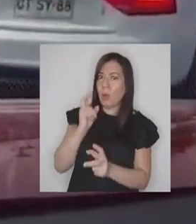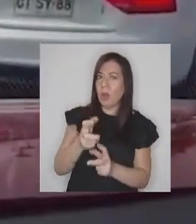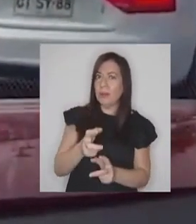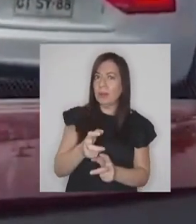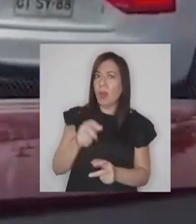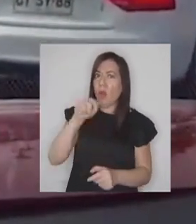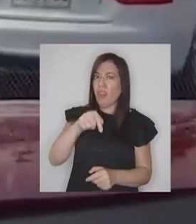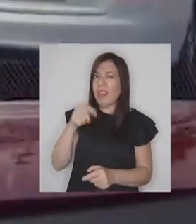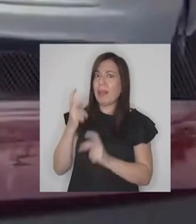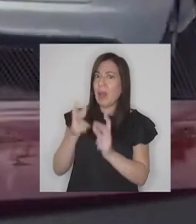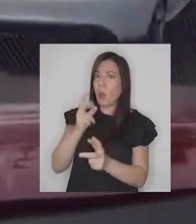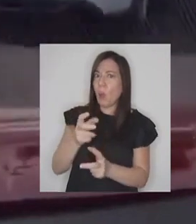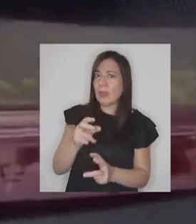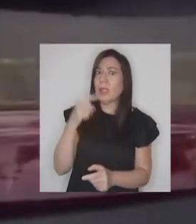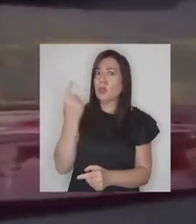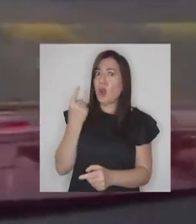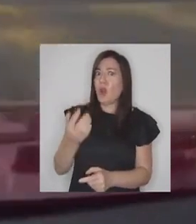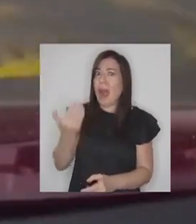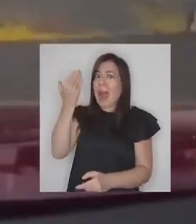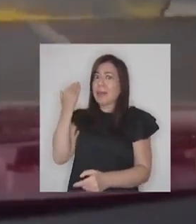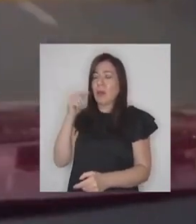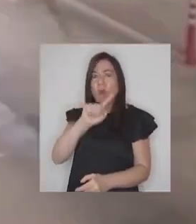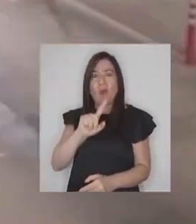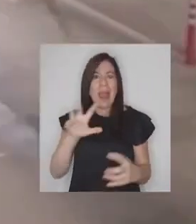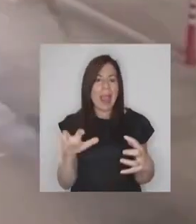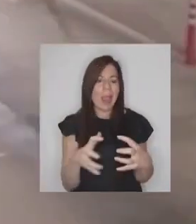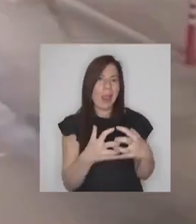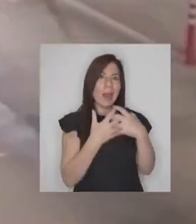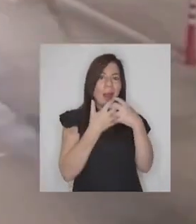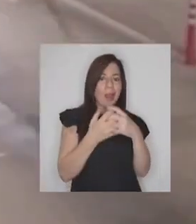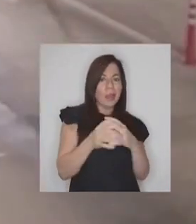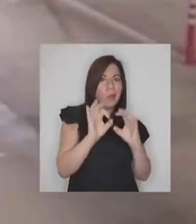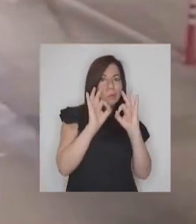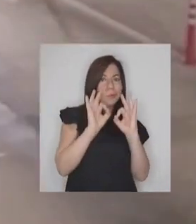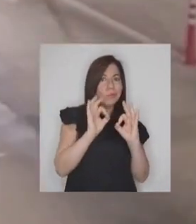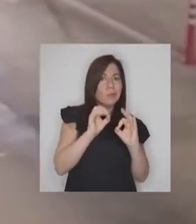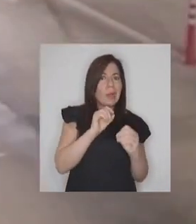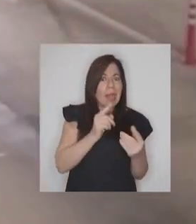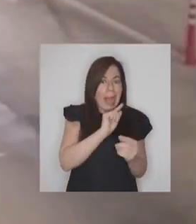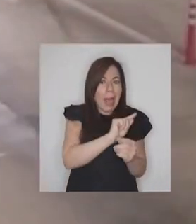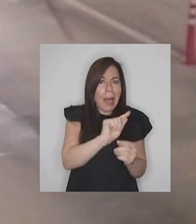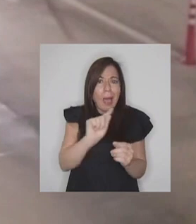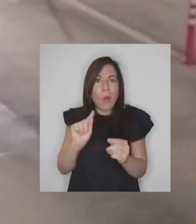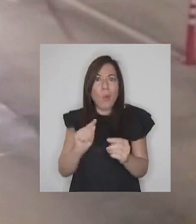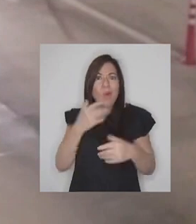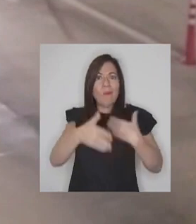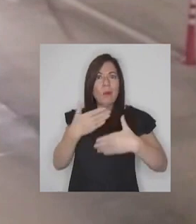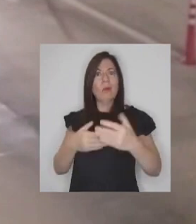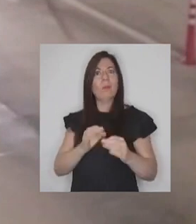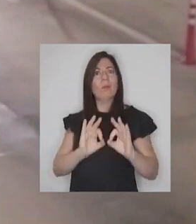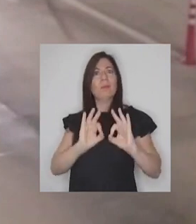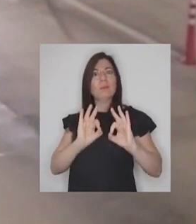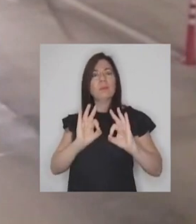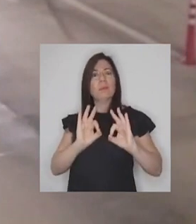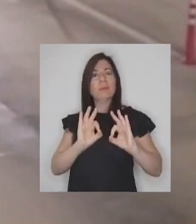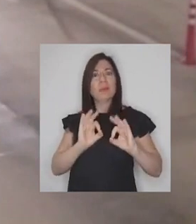delincuente no actúa solo como en el pasado Es parte de un engranaje muy bien aceitado Donde cada una de sus piezas funcionan a la perfección